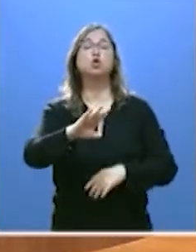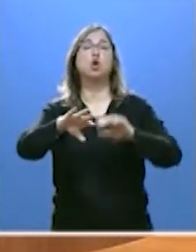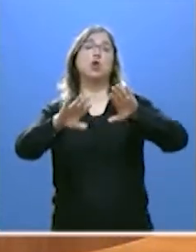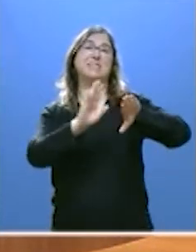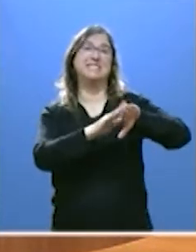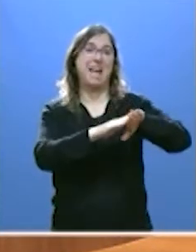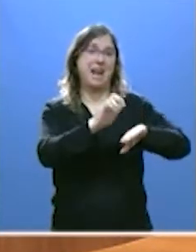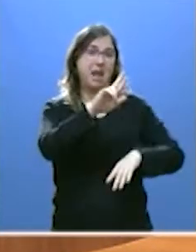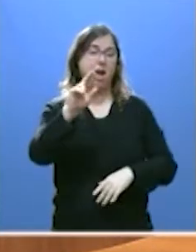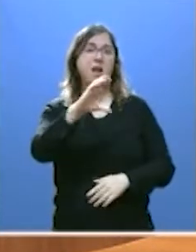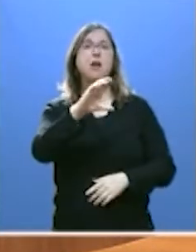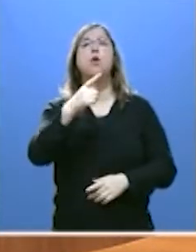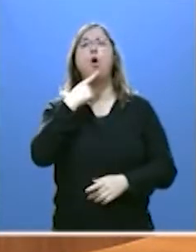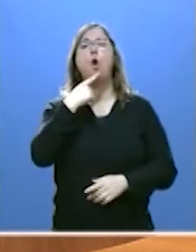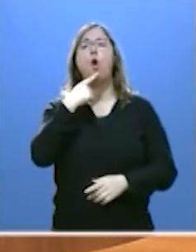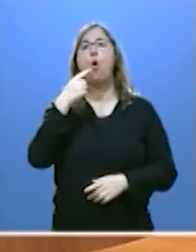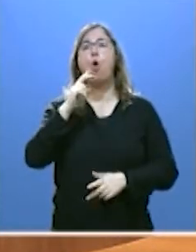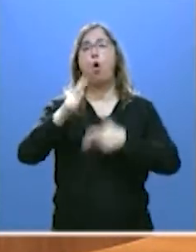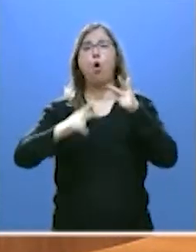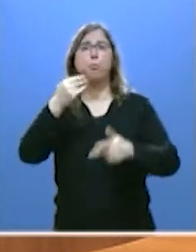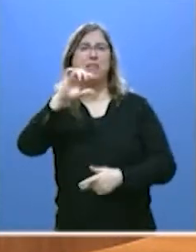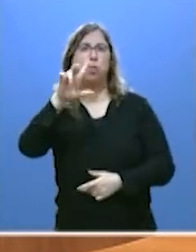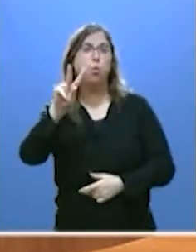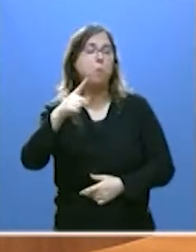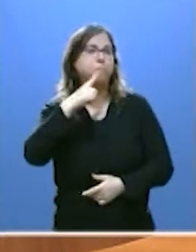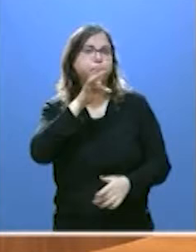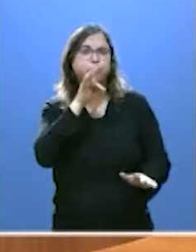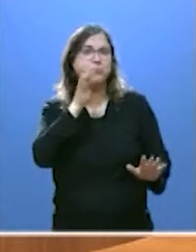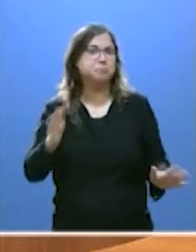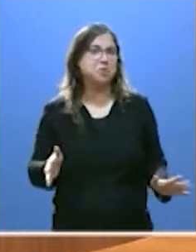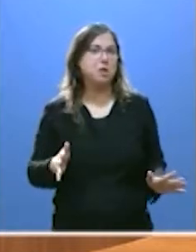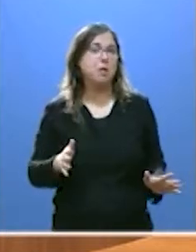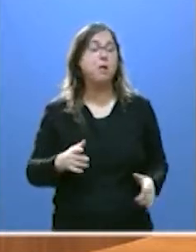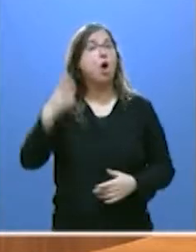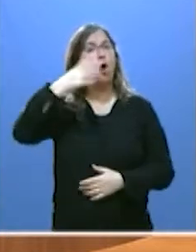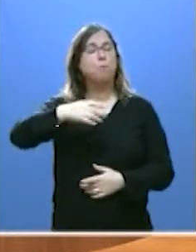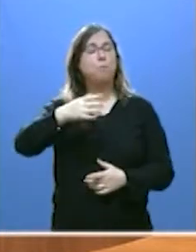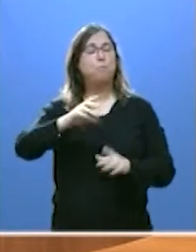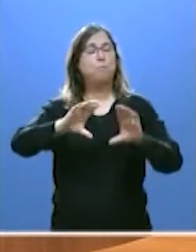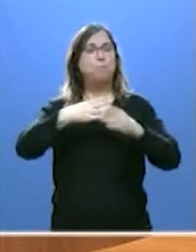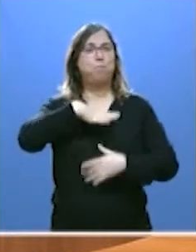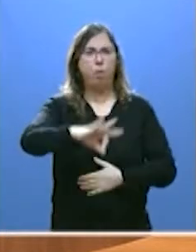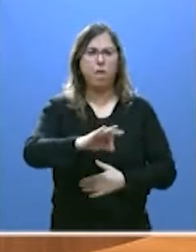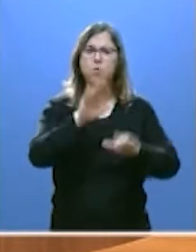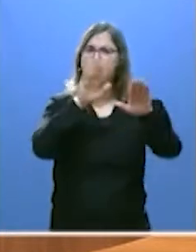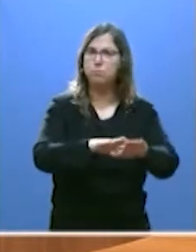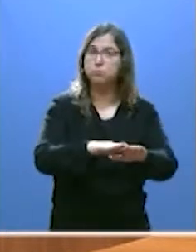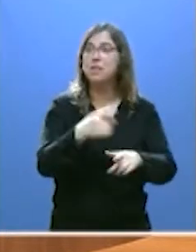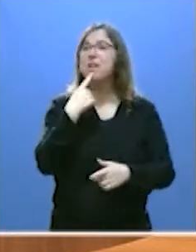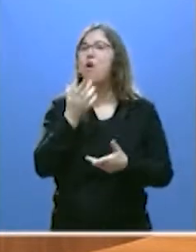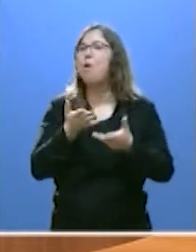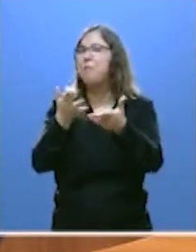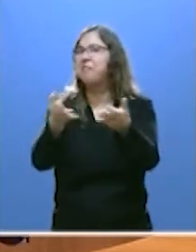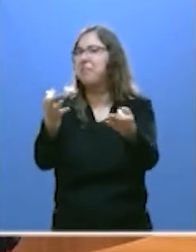Los representantes de Podemos ya han mostrado públicamente su apoyo. ¿Qué les ha ofrecido? Dígalo.